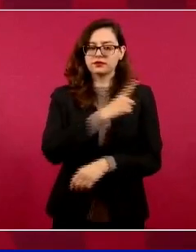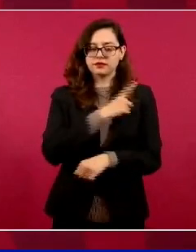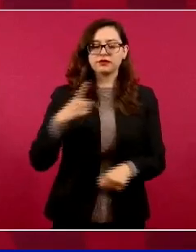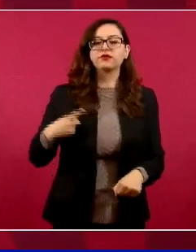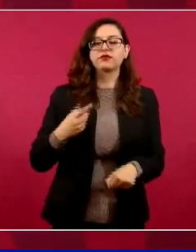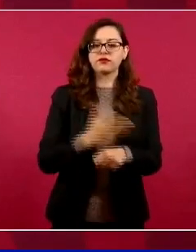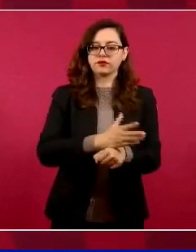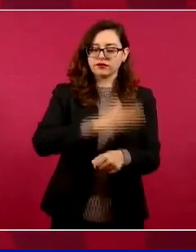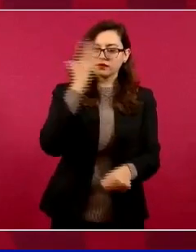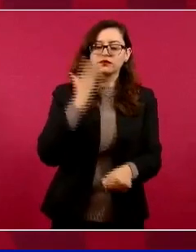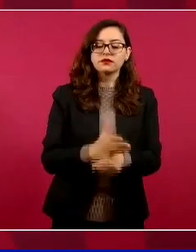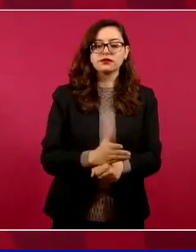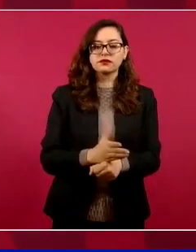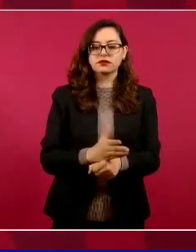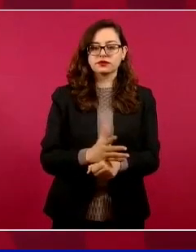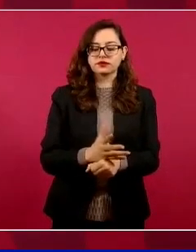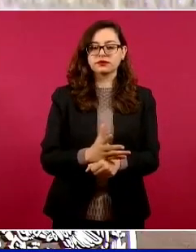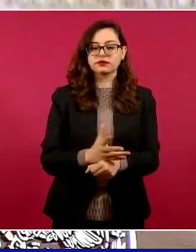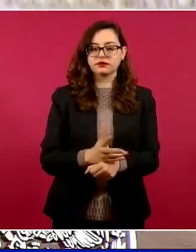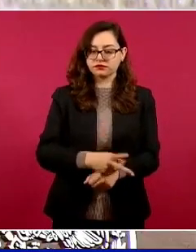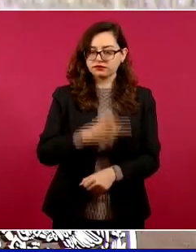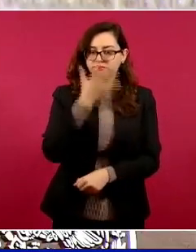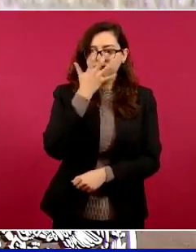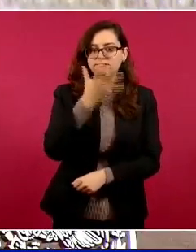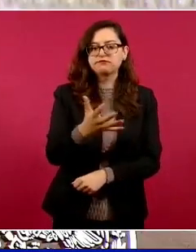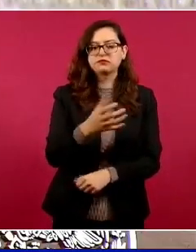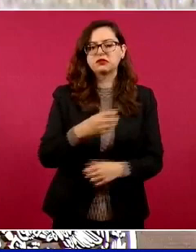porque no hay impunidad.